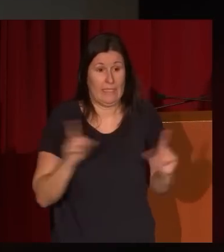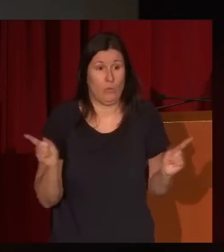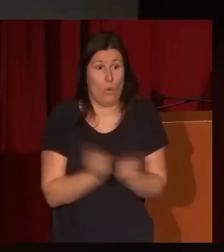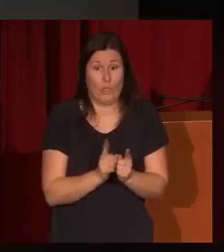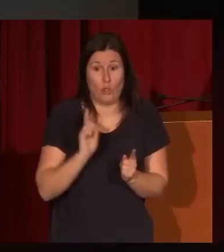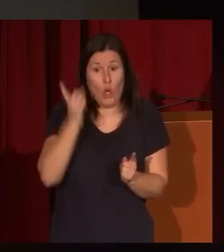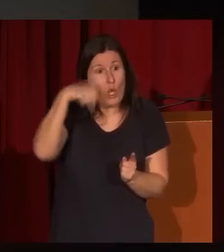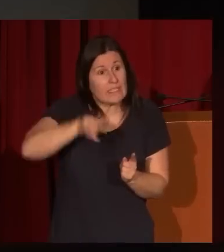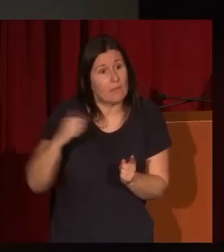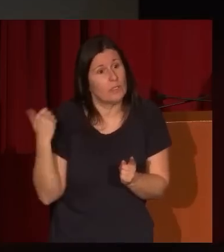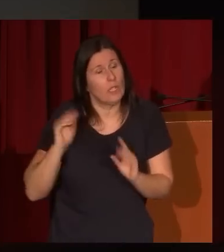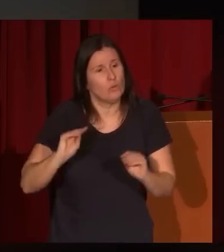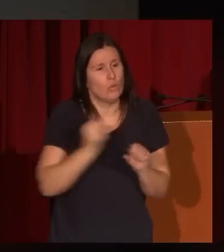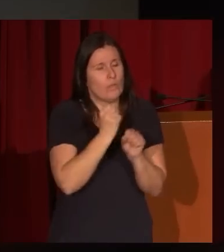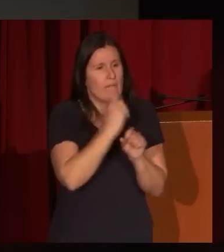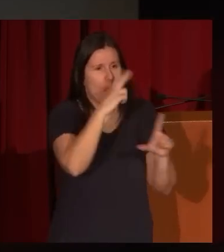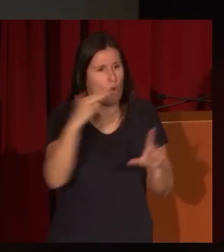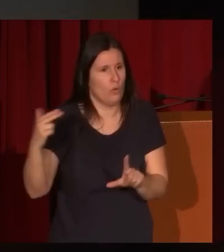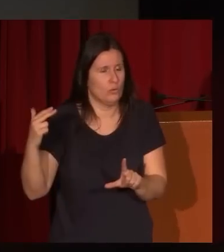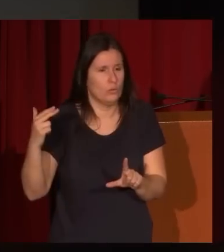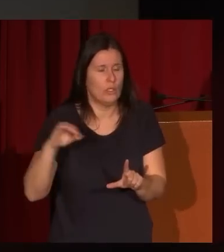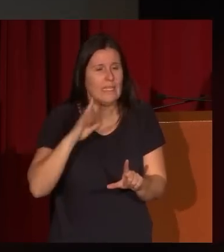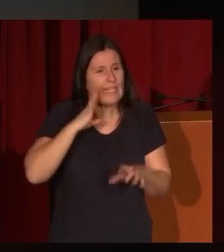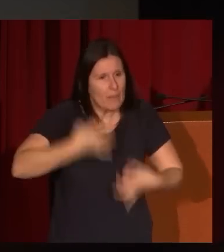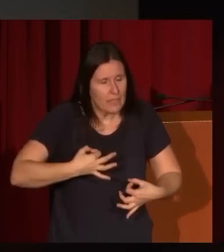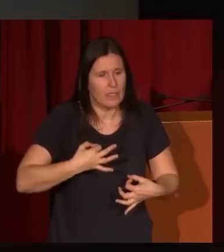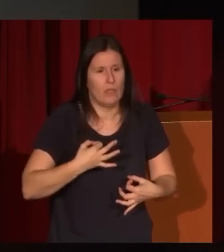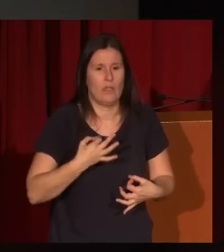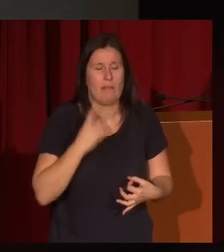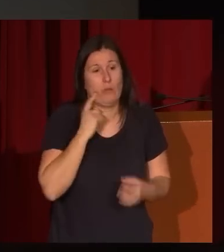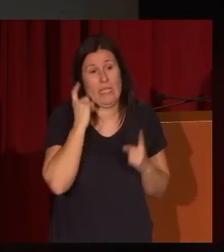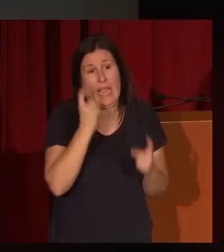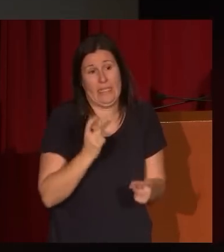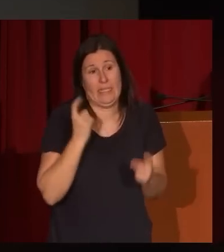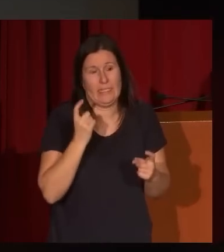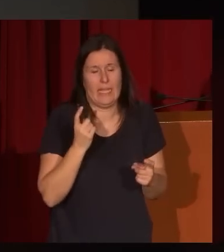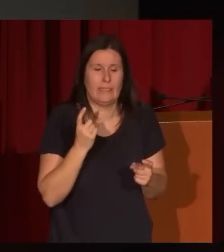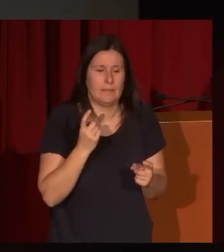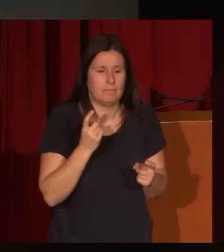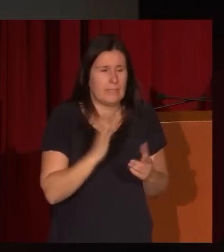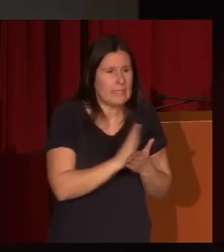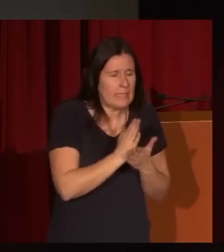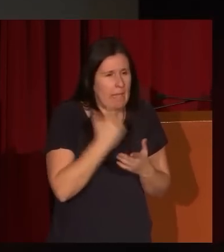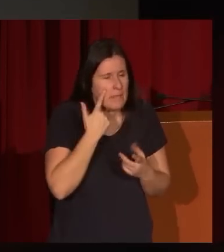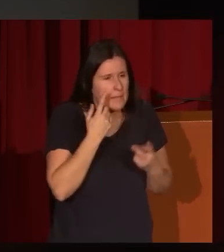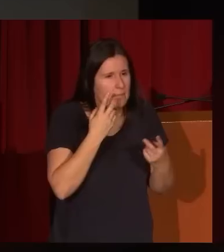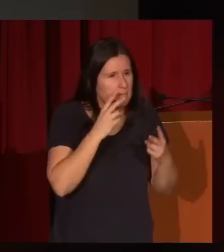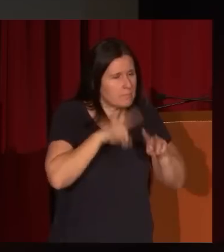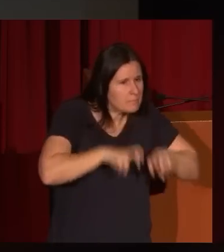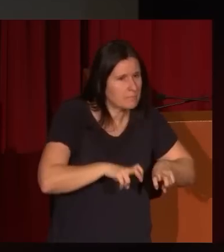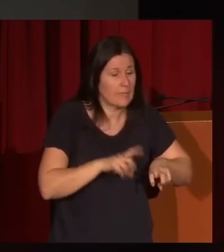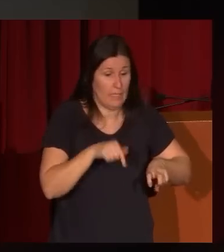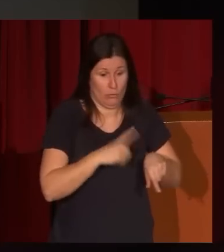esto lo que sabemos sobre su obra y realmente lo que vamos a intentar es desgranar en estos